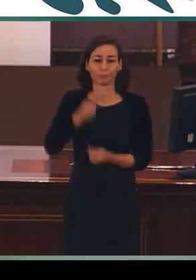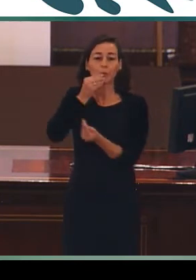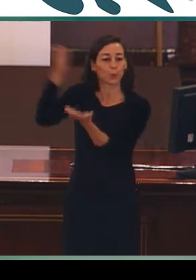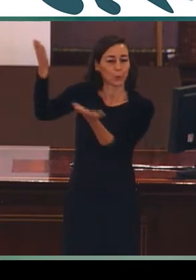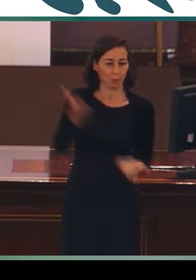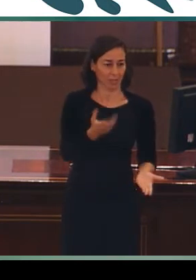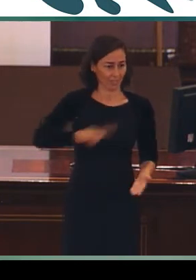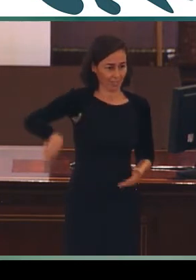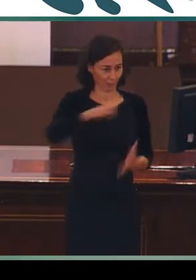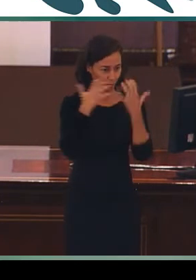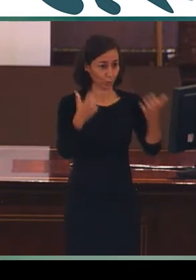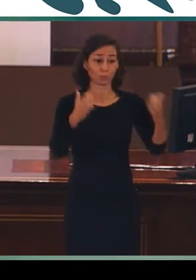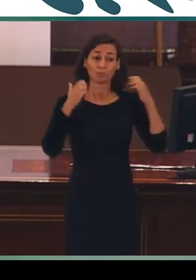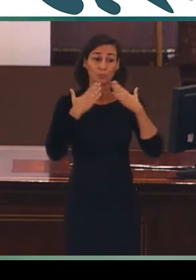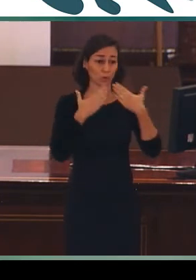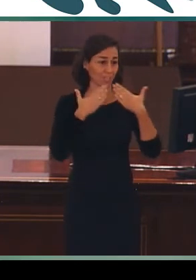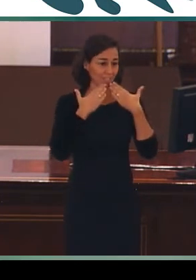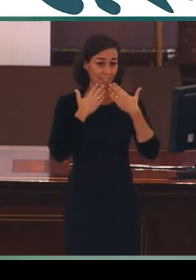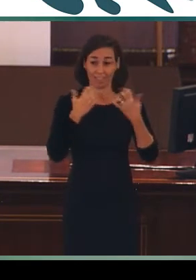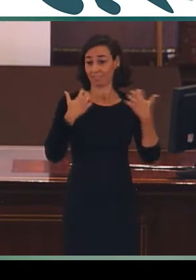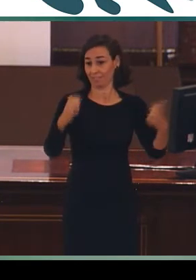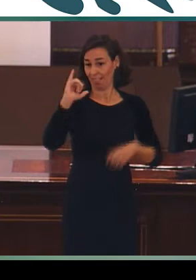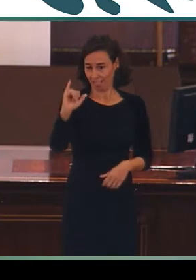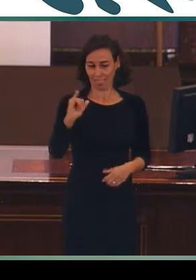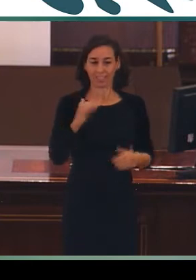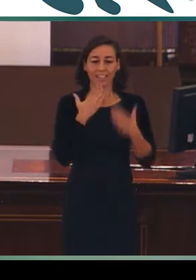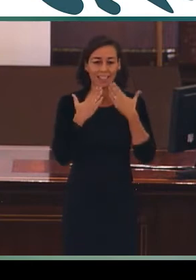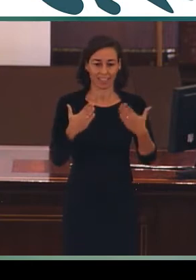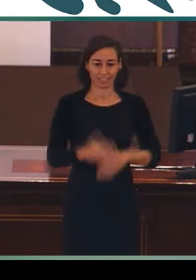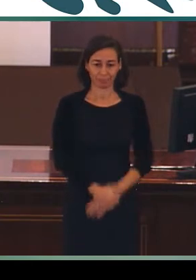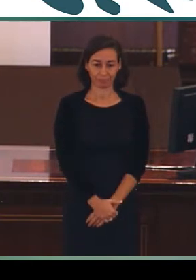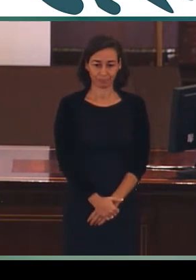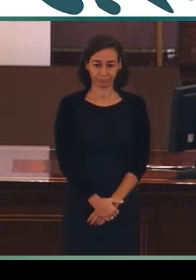bienvenida. Muchas gracias por su presencia hoy aquí. Gracias.